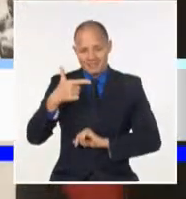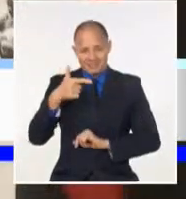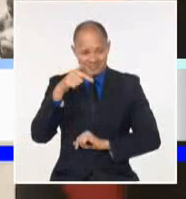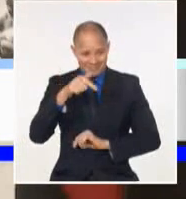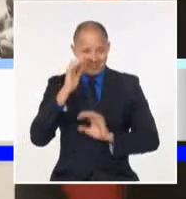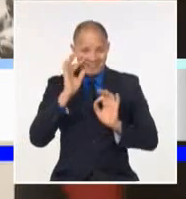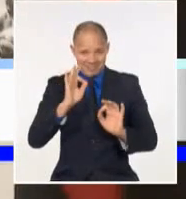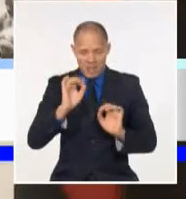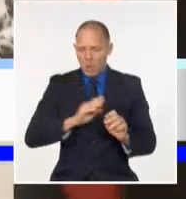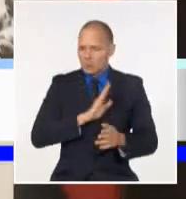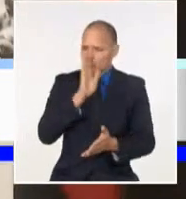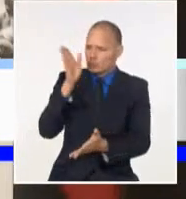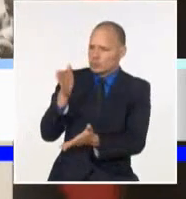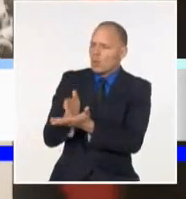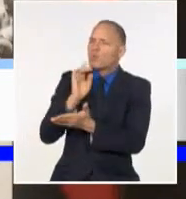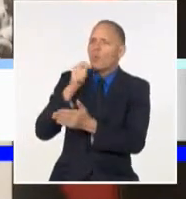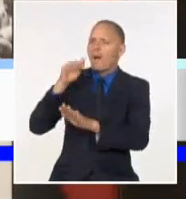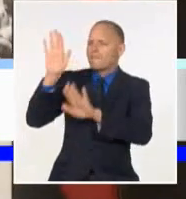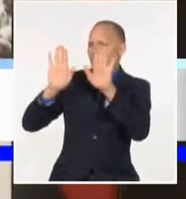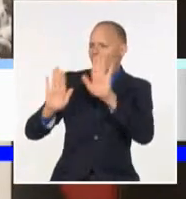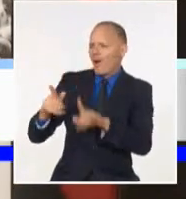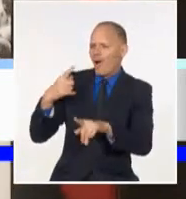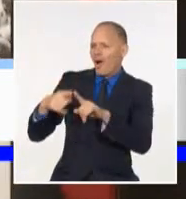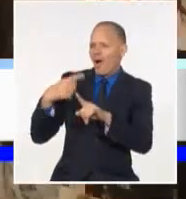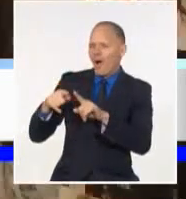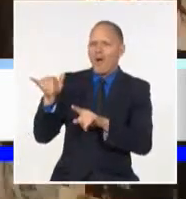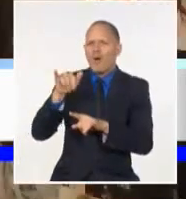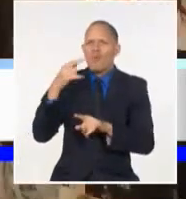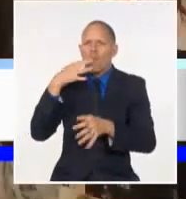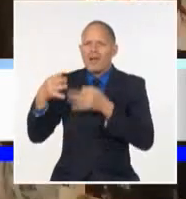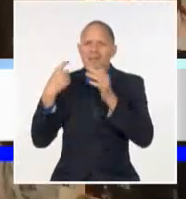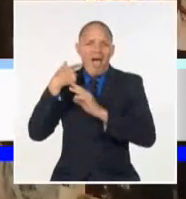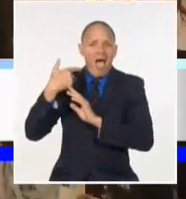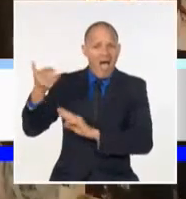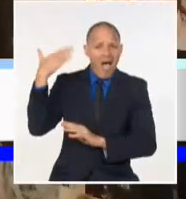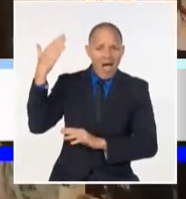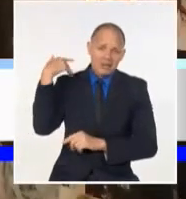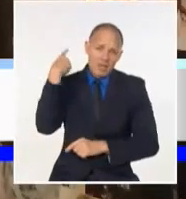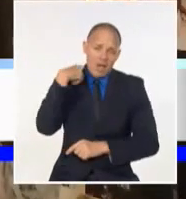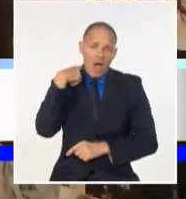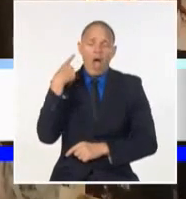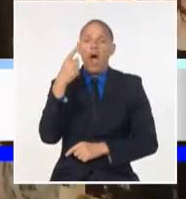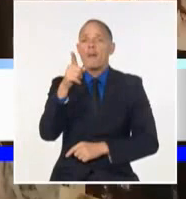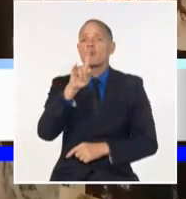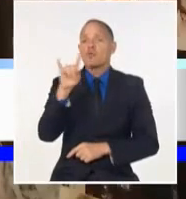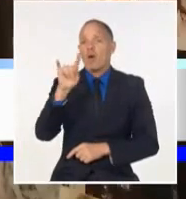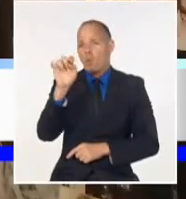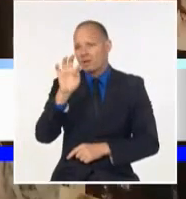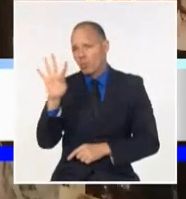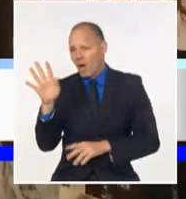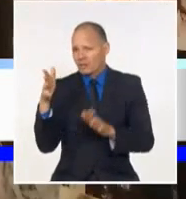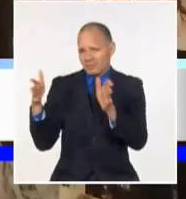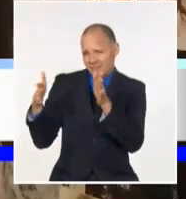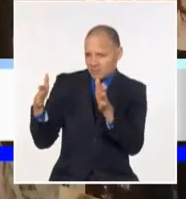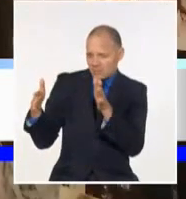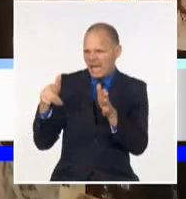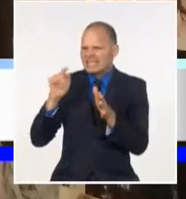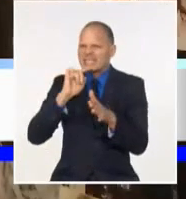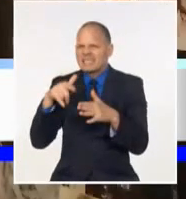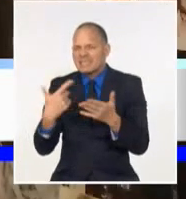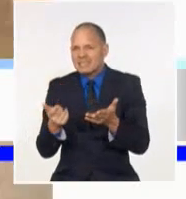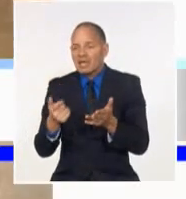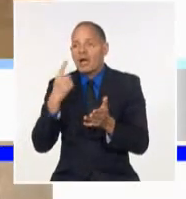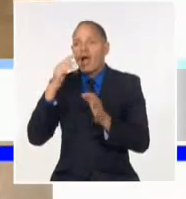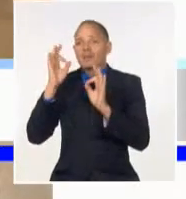recorrió la instalación que muestra imágenes de una parte de la barbarie sufrida por el pueblo ruandés en poco más de 100 días durante